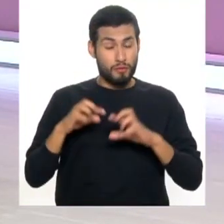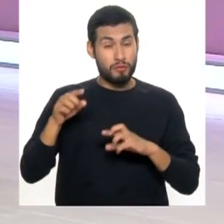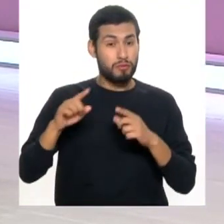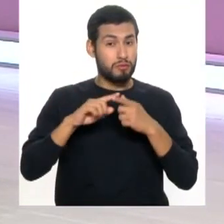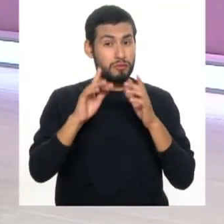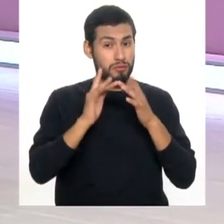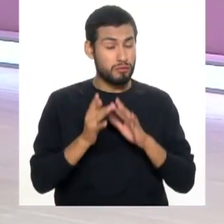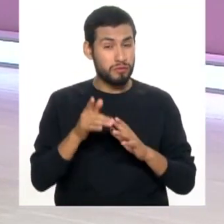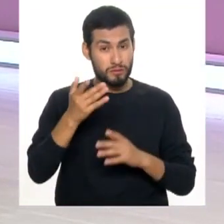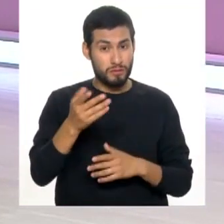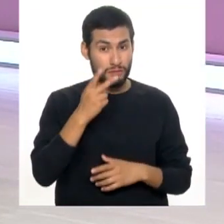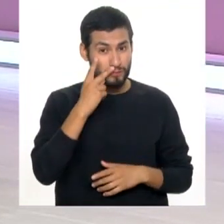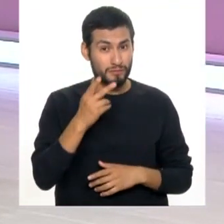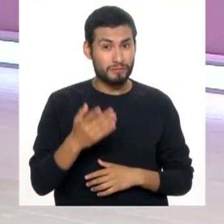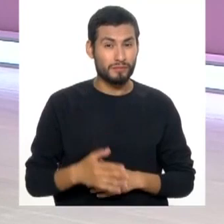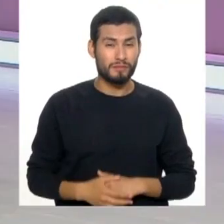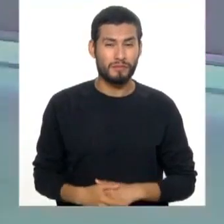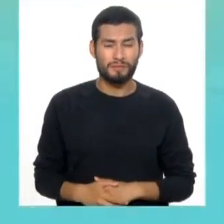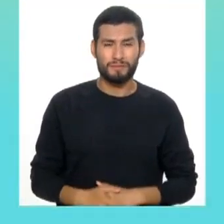Vamos a ver la primera.